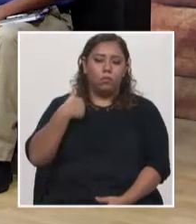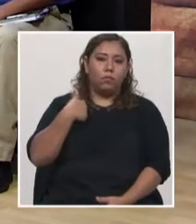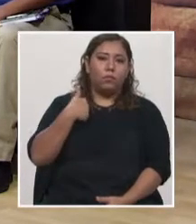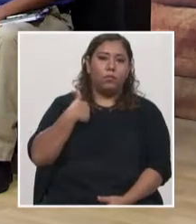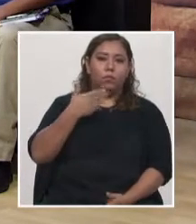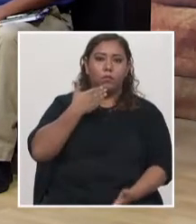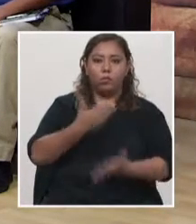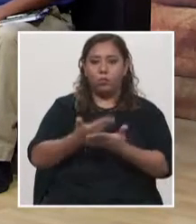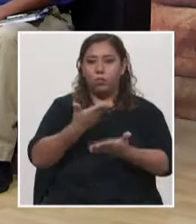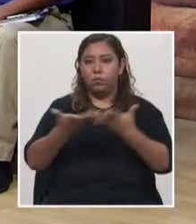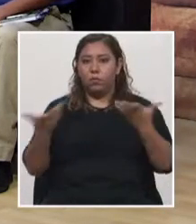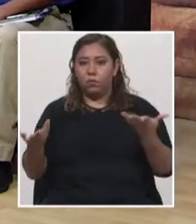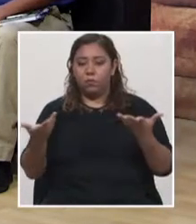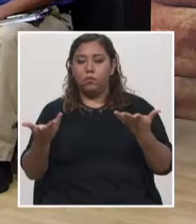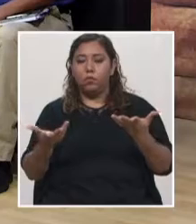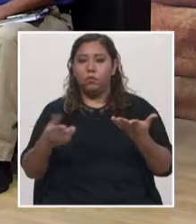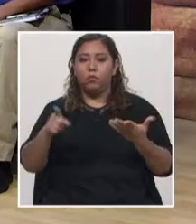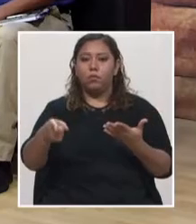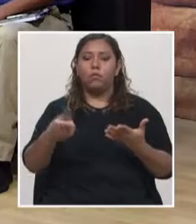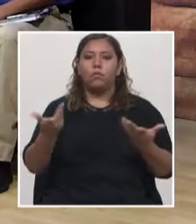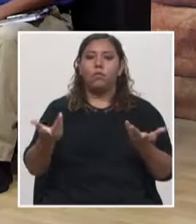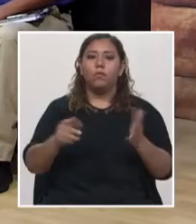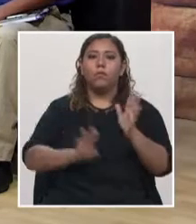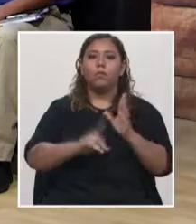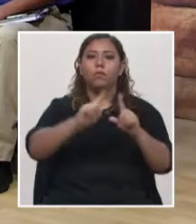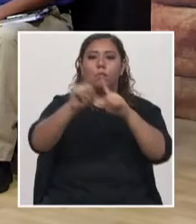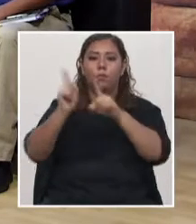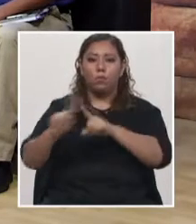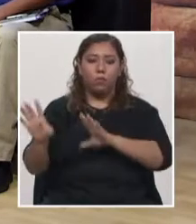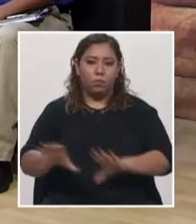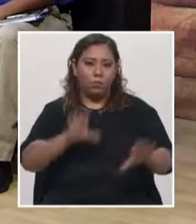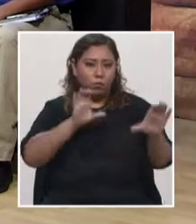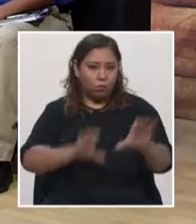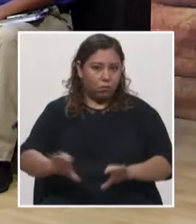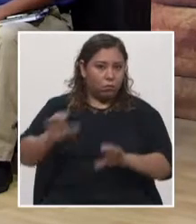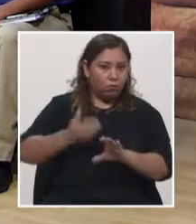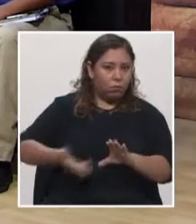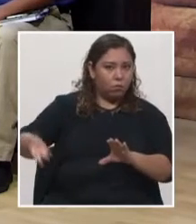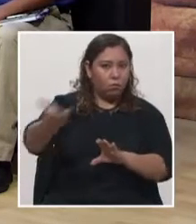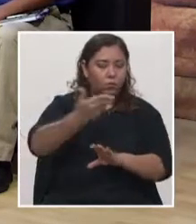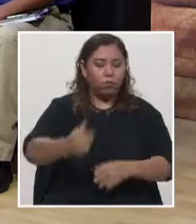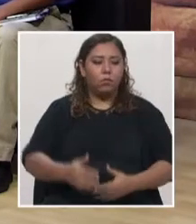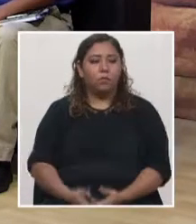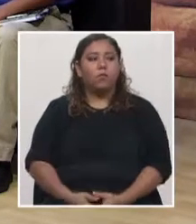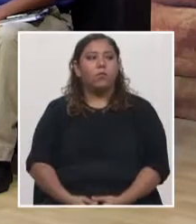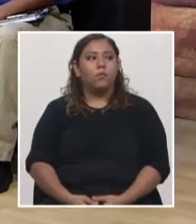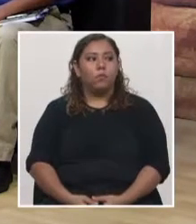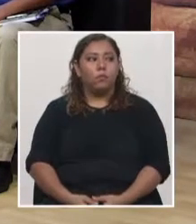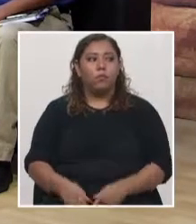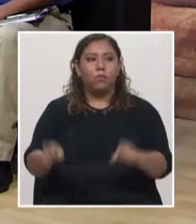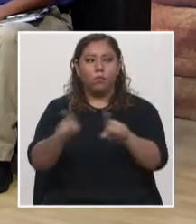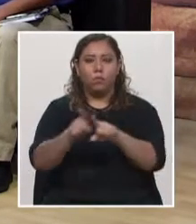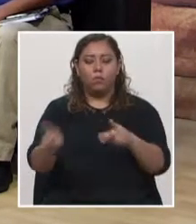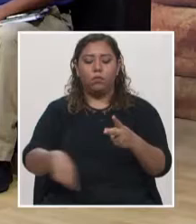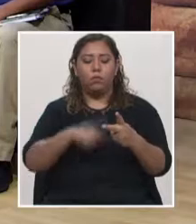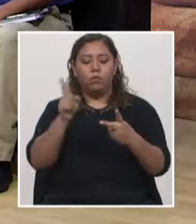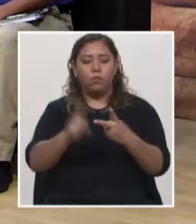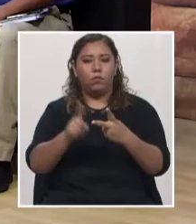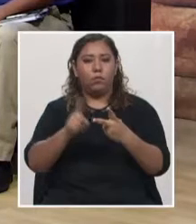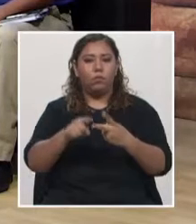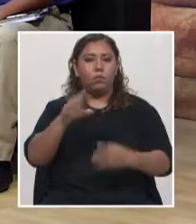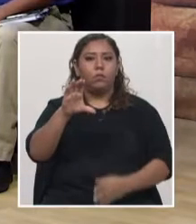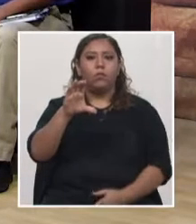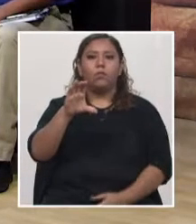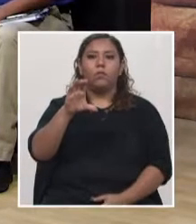organización de un congreso conlleva varias actividades, pues estamos en ellas. También nos acompaña el señor César